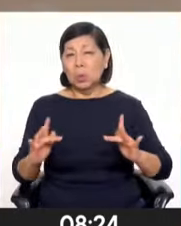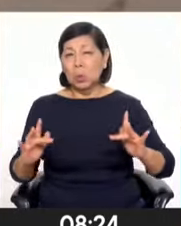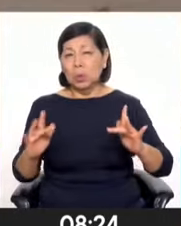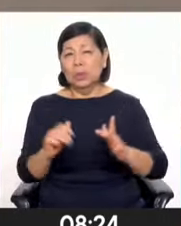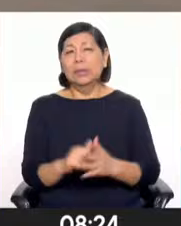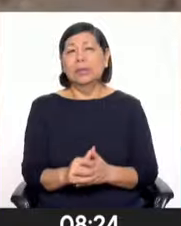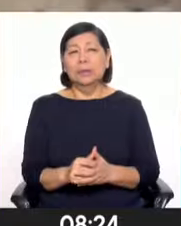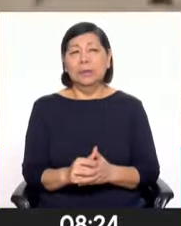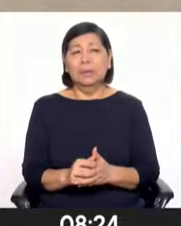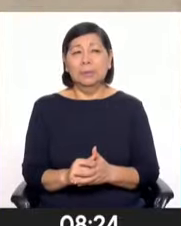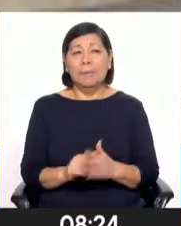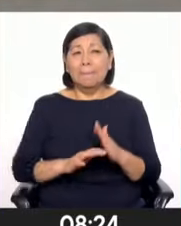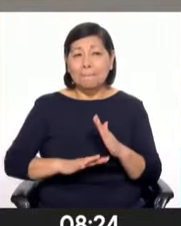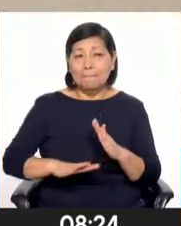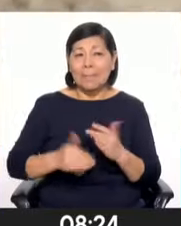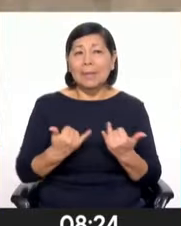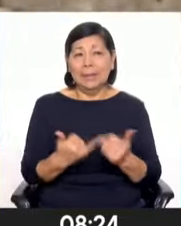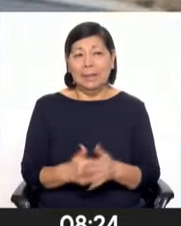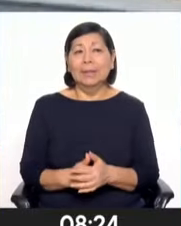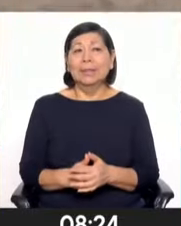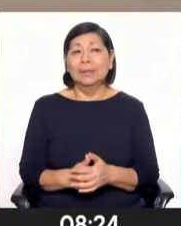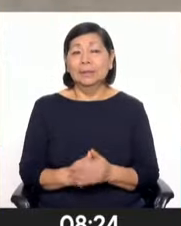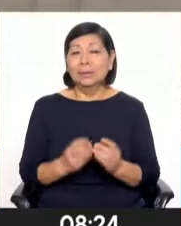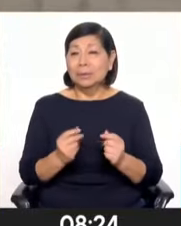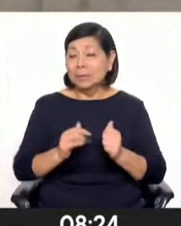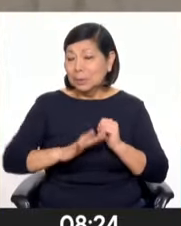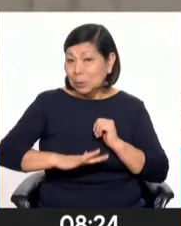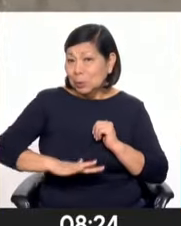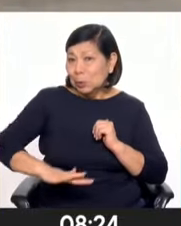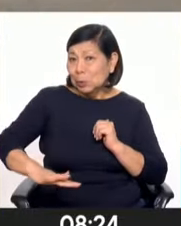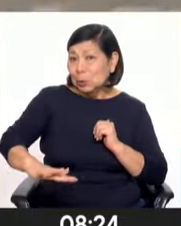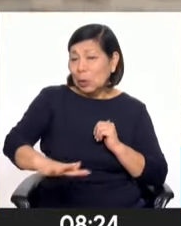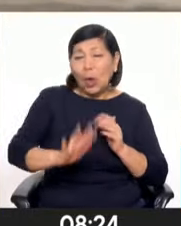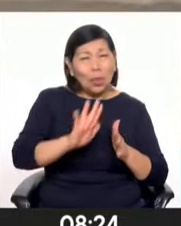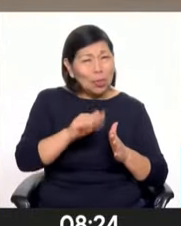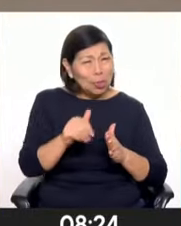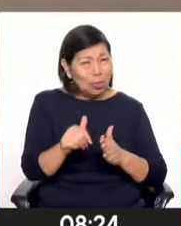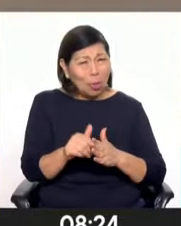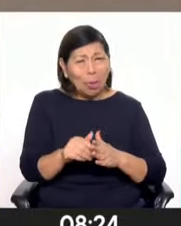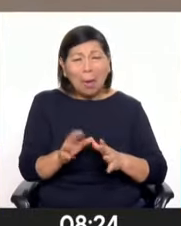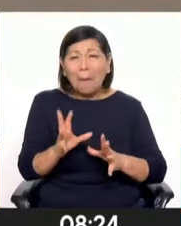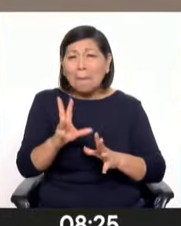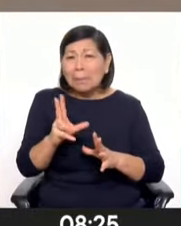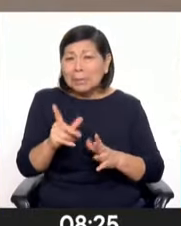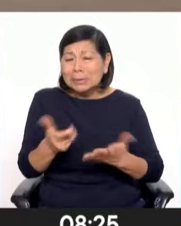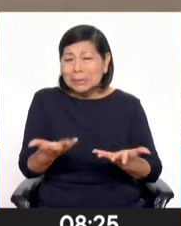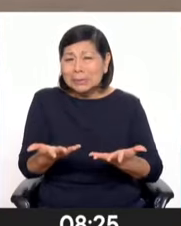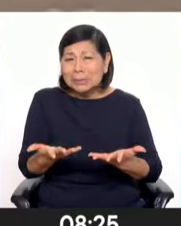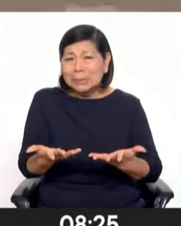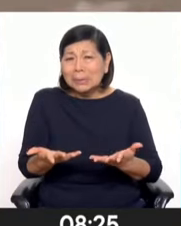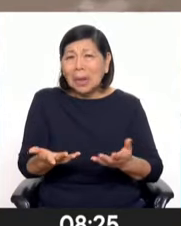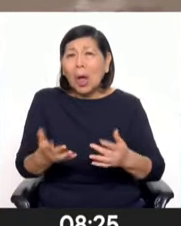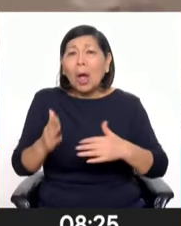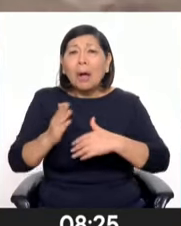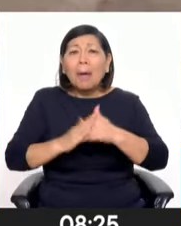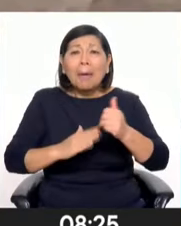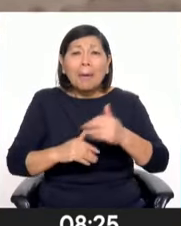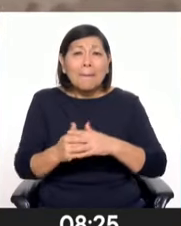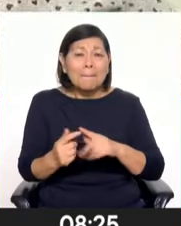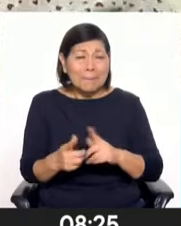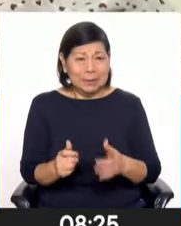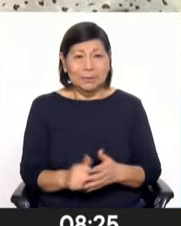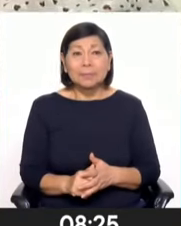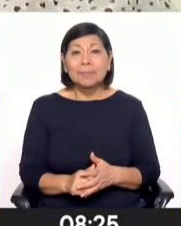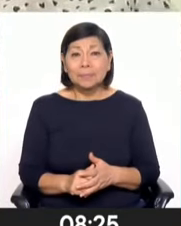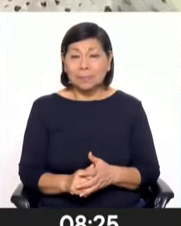inmersas en la arena. Todo eso está siendo depredado por las inmobiliarias. Sin duda